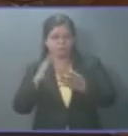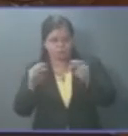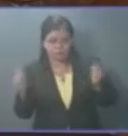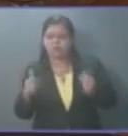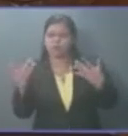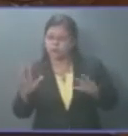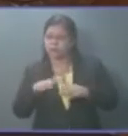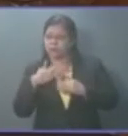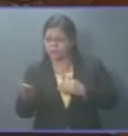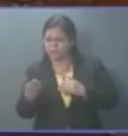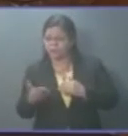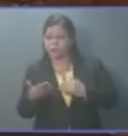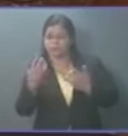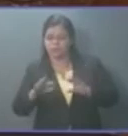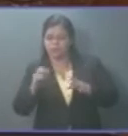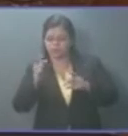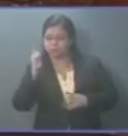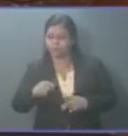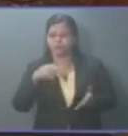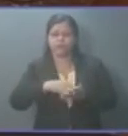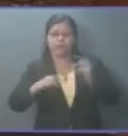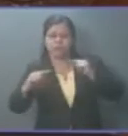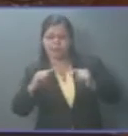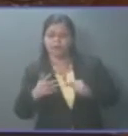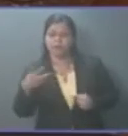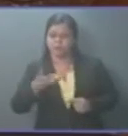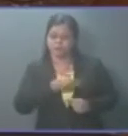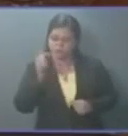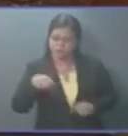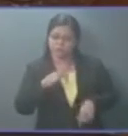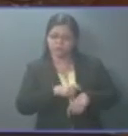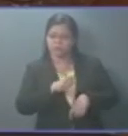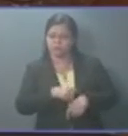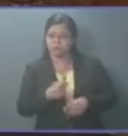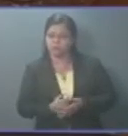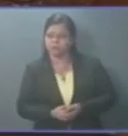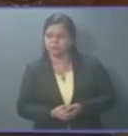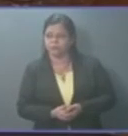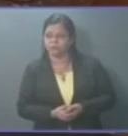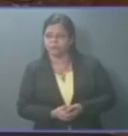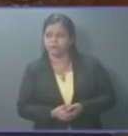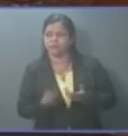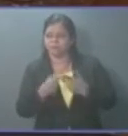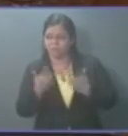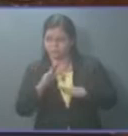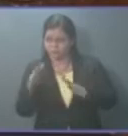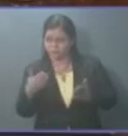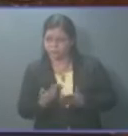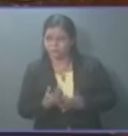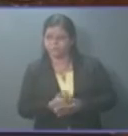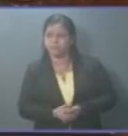una dictadura y abrir los espacios democráticos que hoy se tienen. Ese es el precio que ha pagado